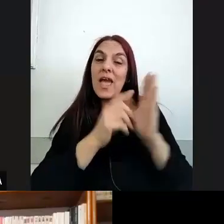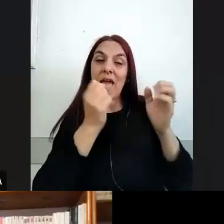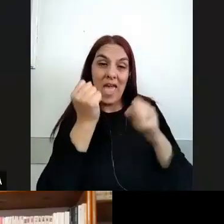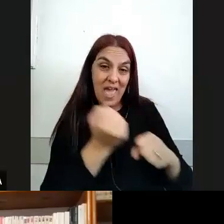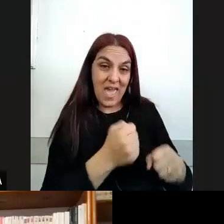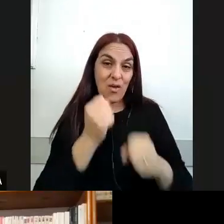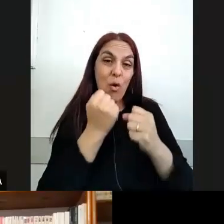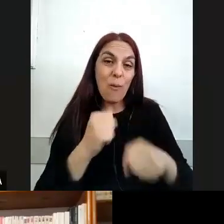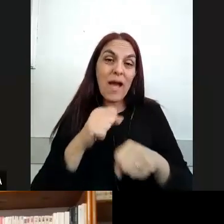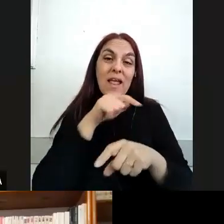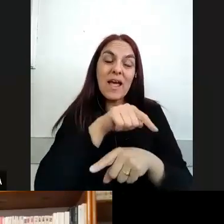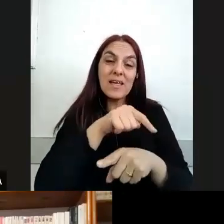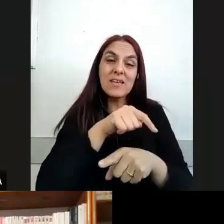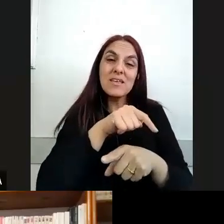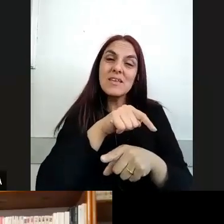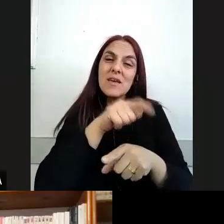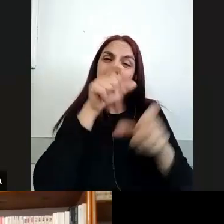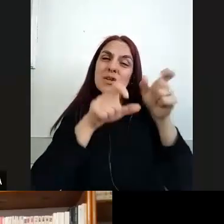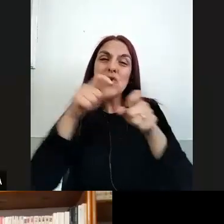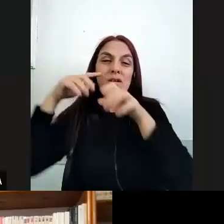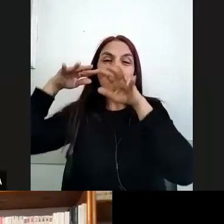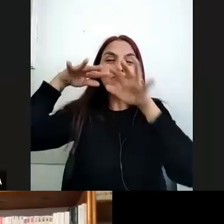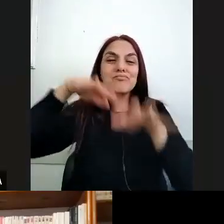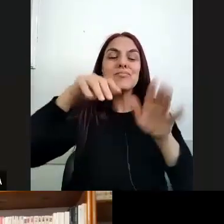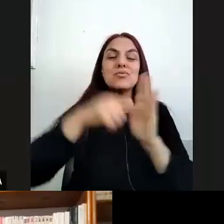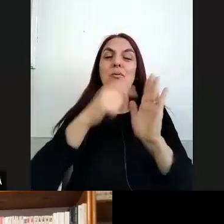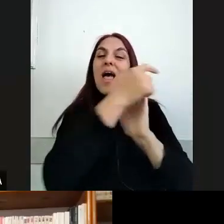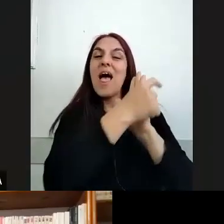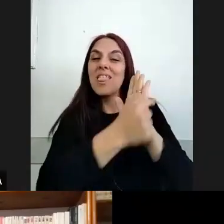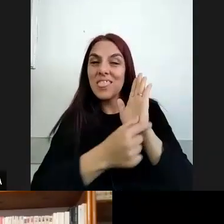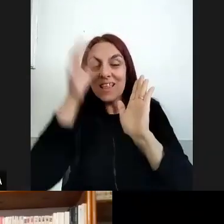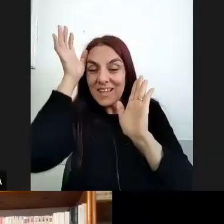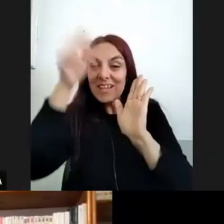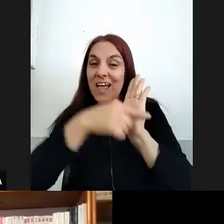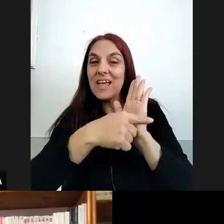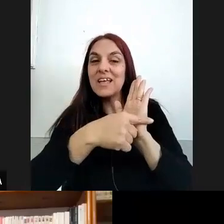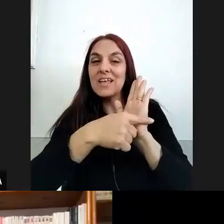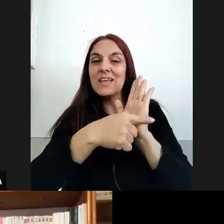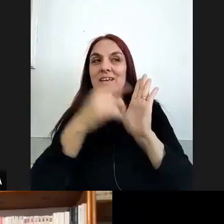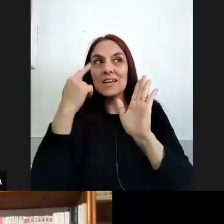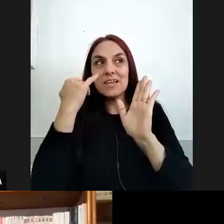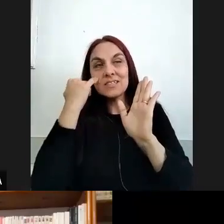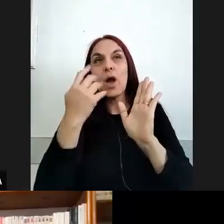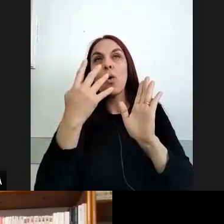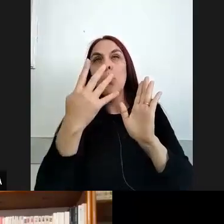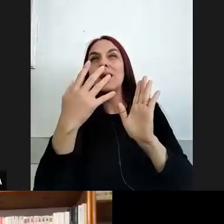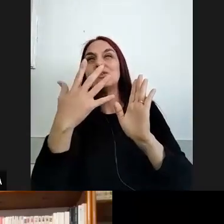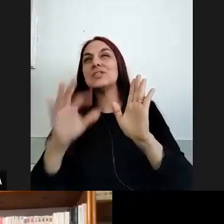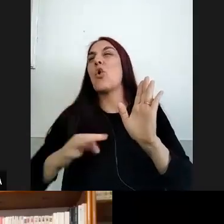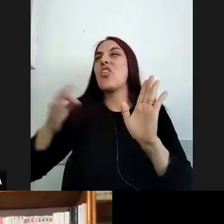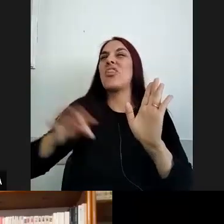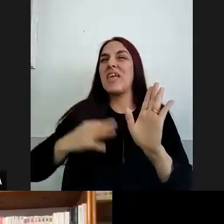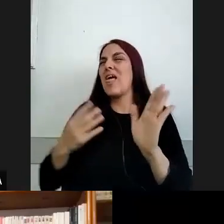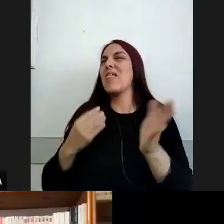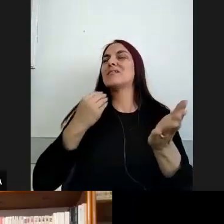población digamos migrante de la zona andina que se viene asentando en la zona desde hace 4 o 5 décadas con lo cual lo que estamos